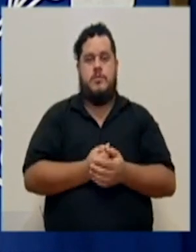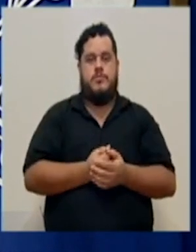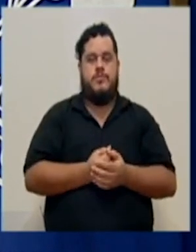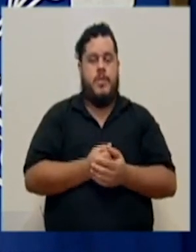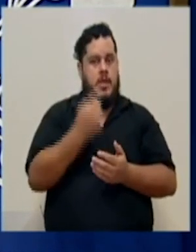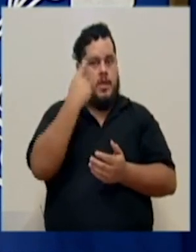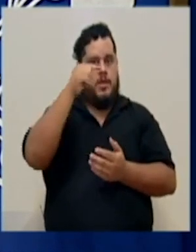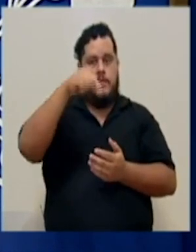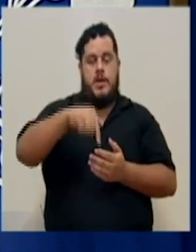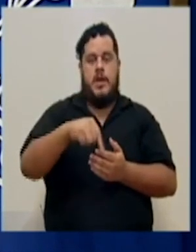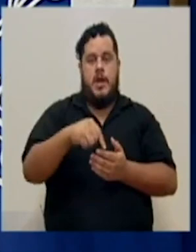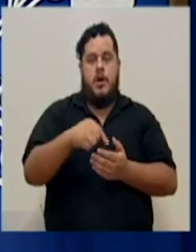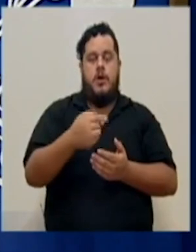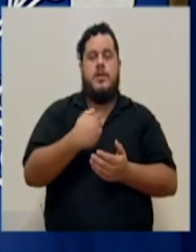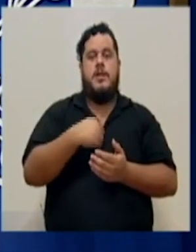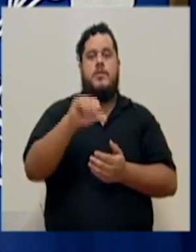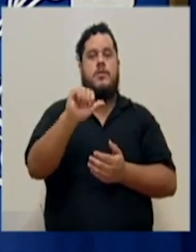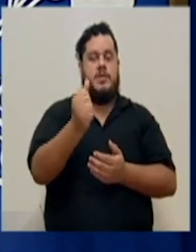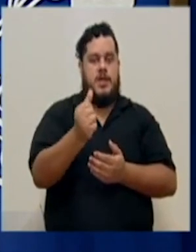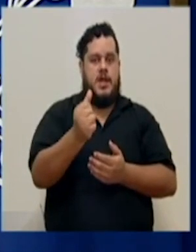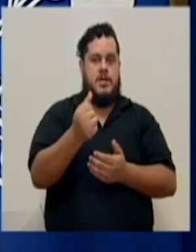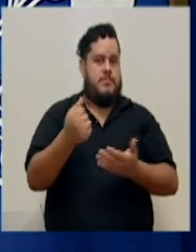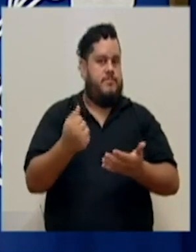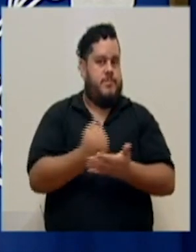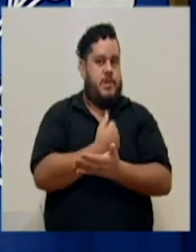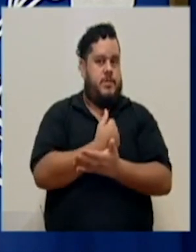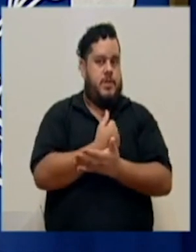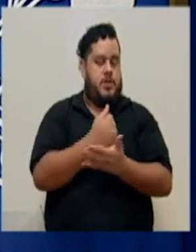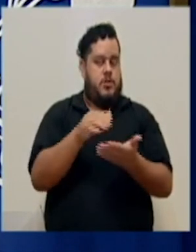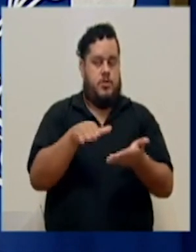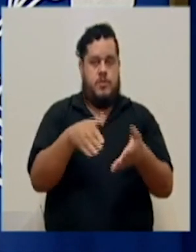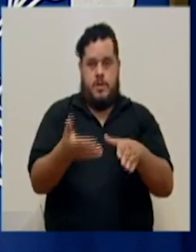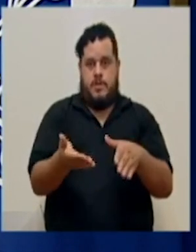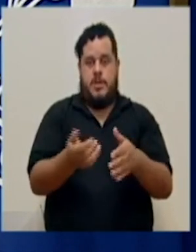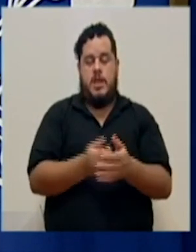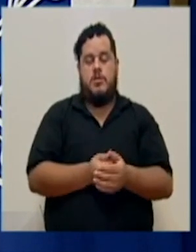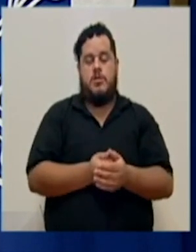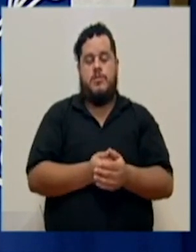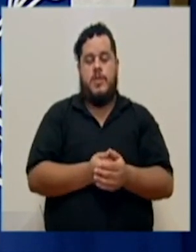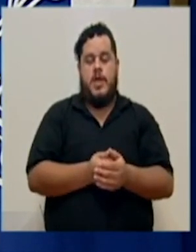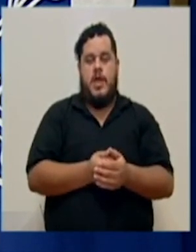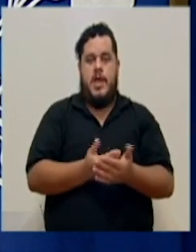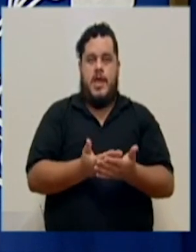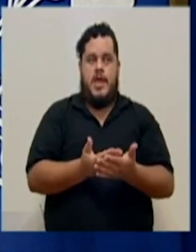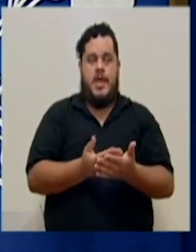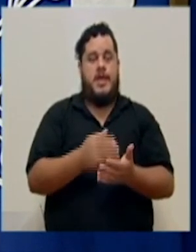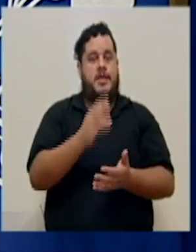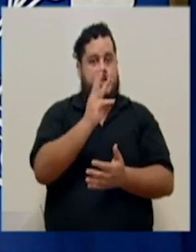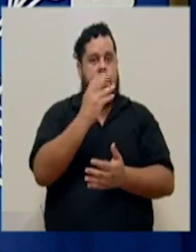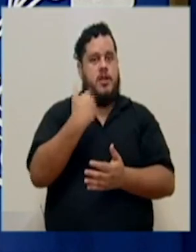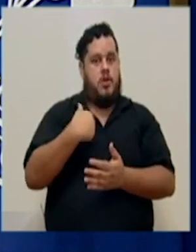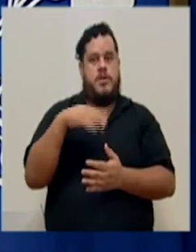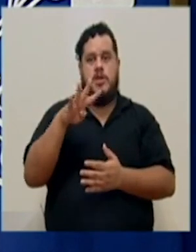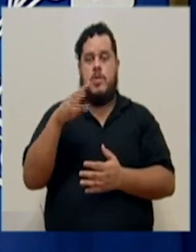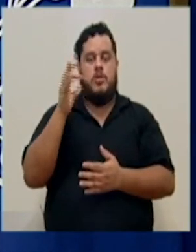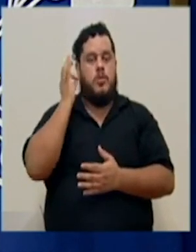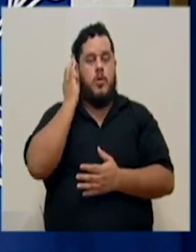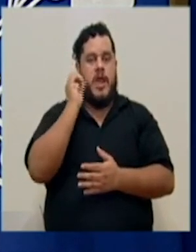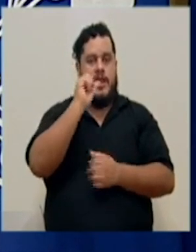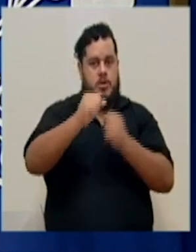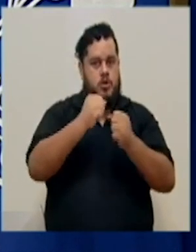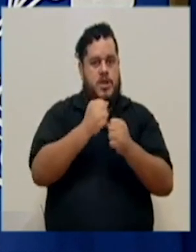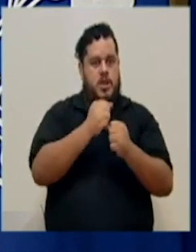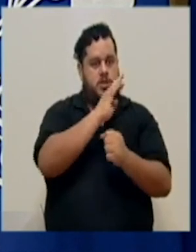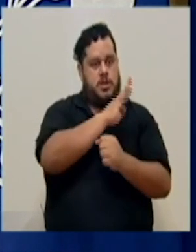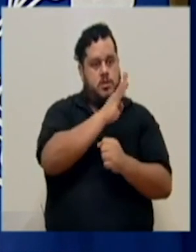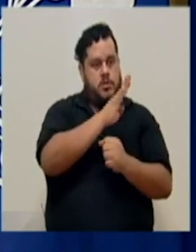Para hoy se reportan 10 lamentables fallecimientos, son 6 hombres y 4 mujeres. El rango de edad va desde los